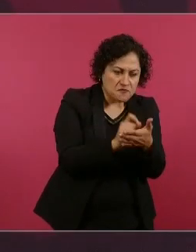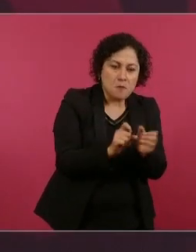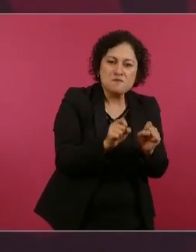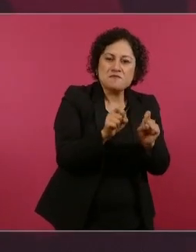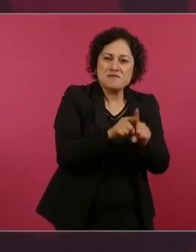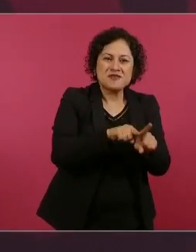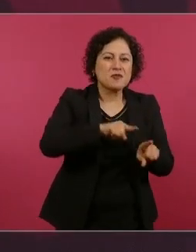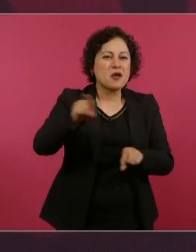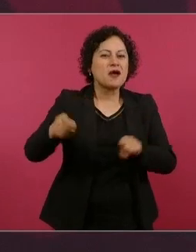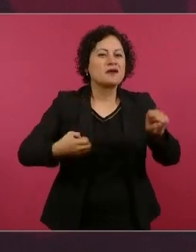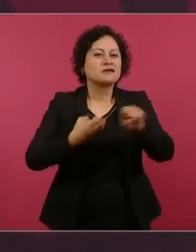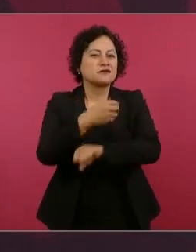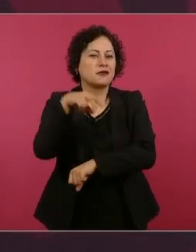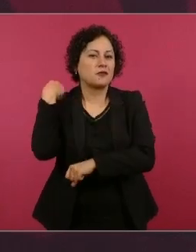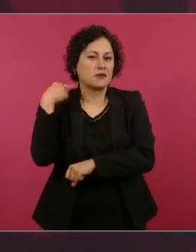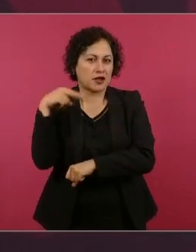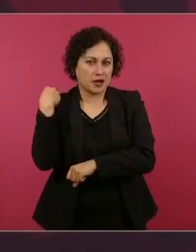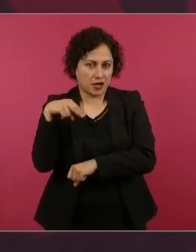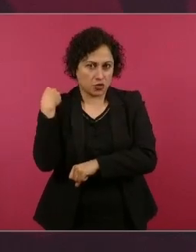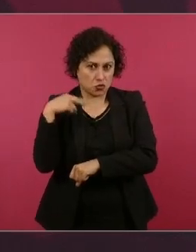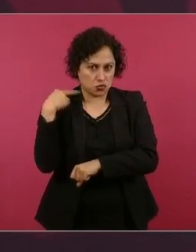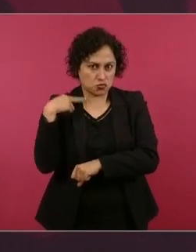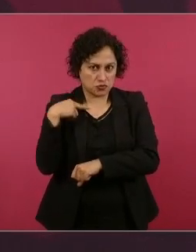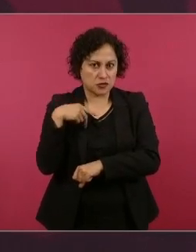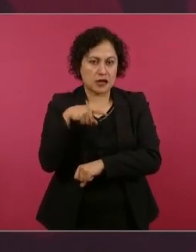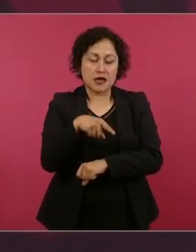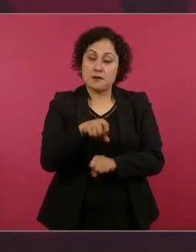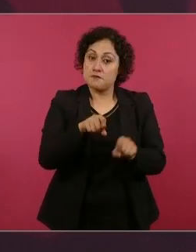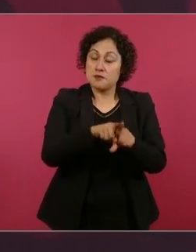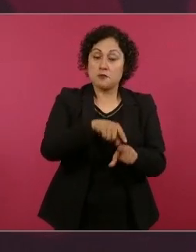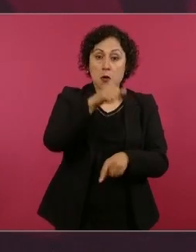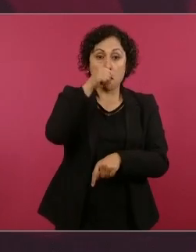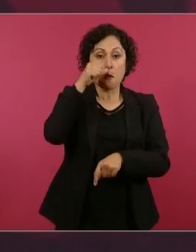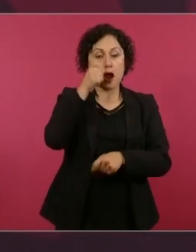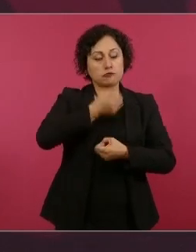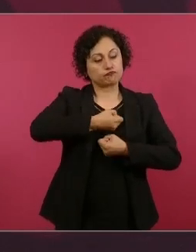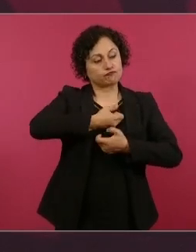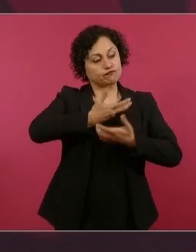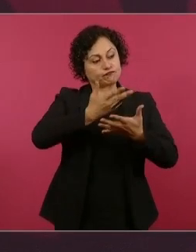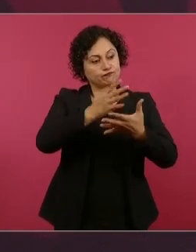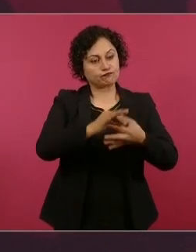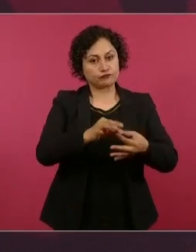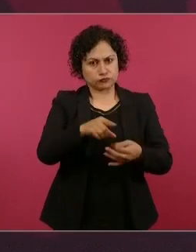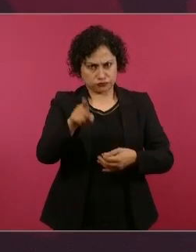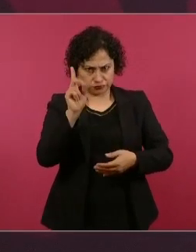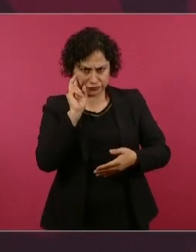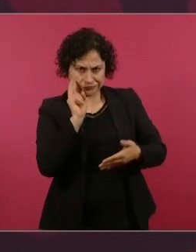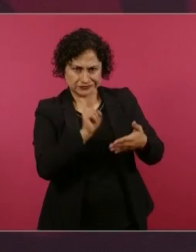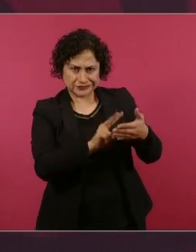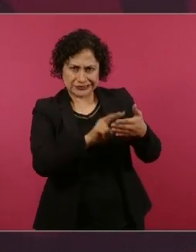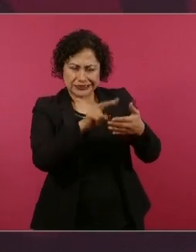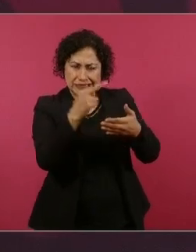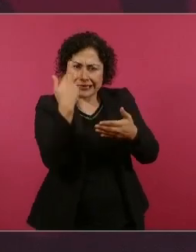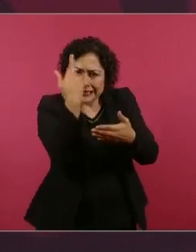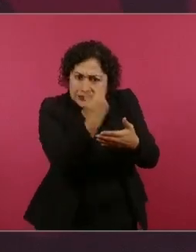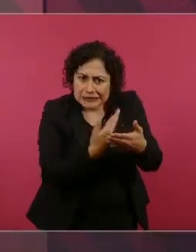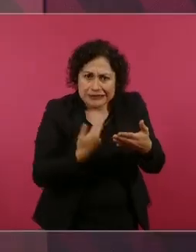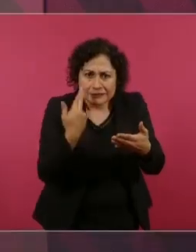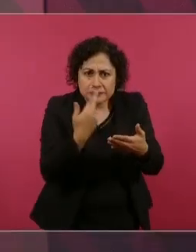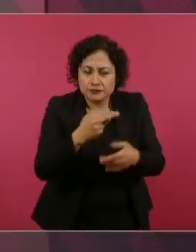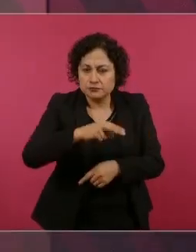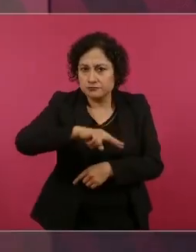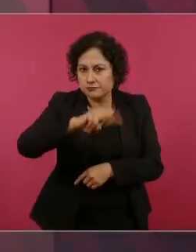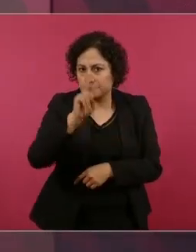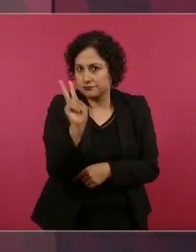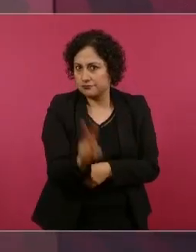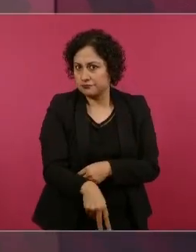que son decisiones, que decisiones muy fuertes, en sus discursos,